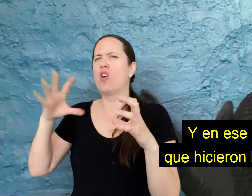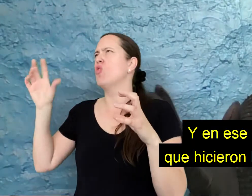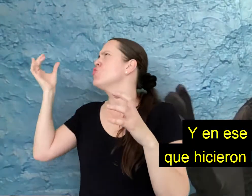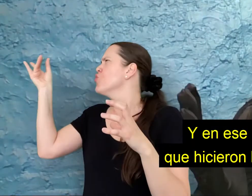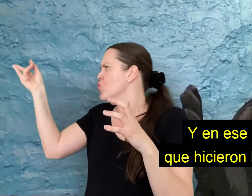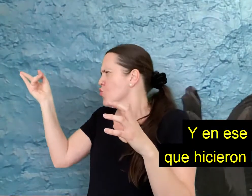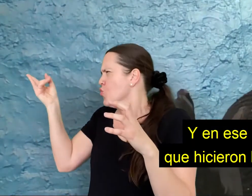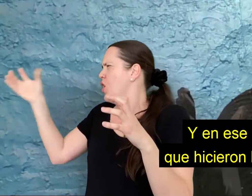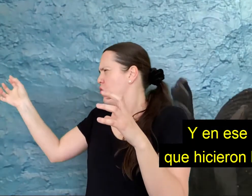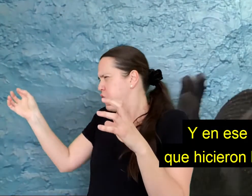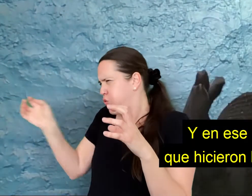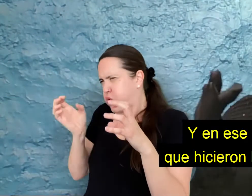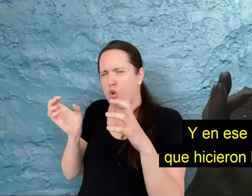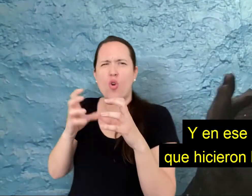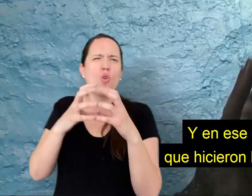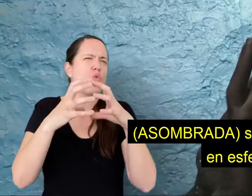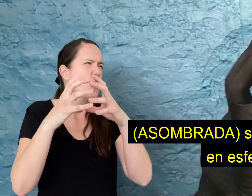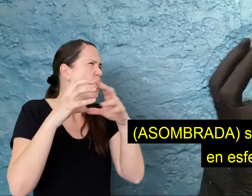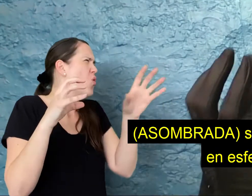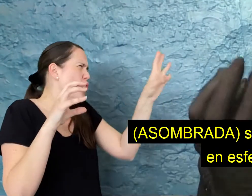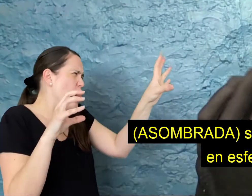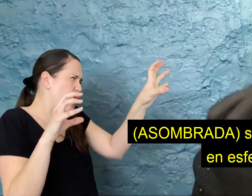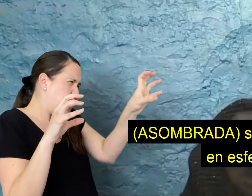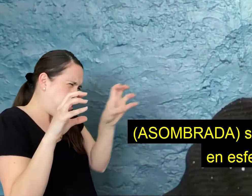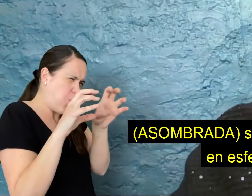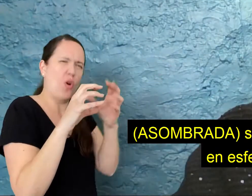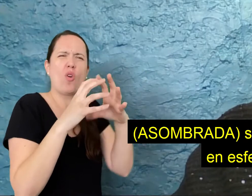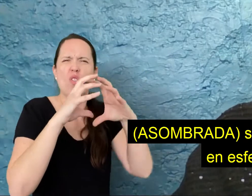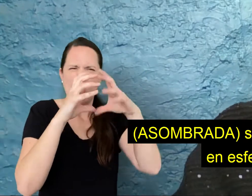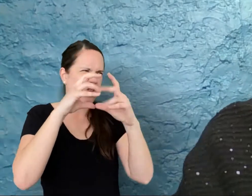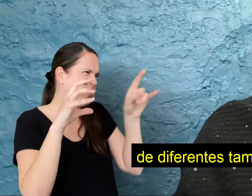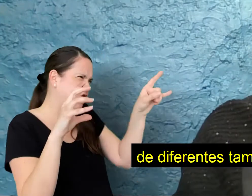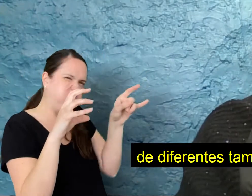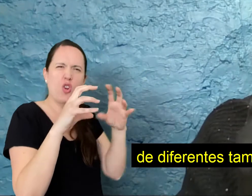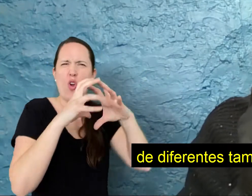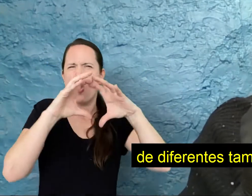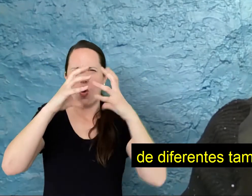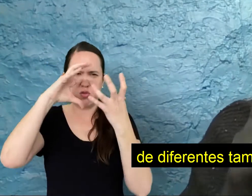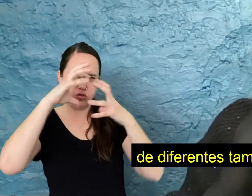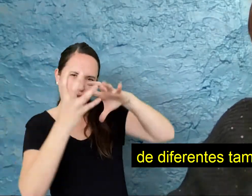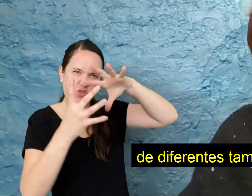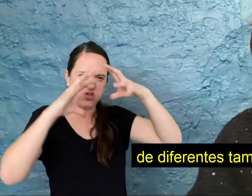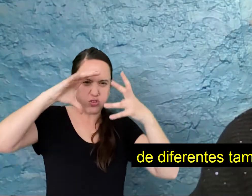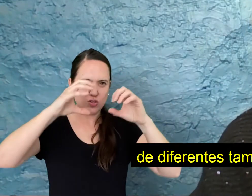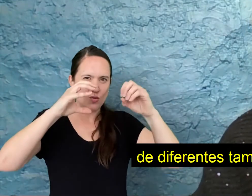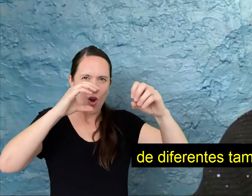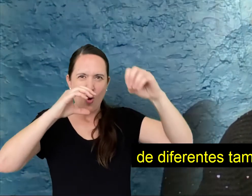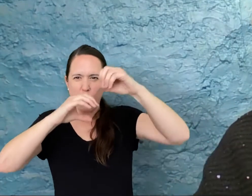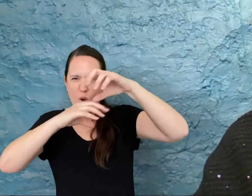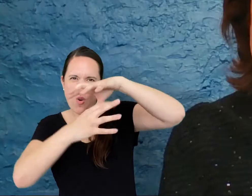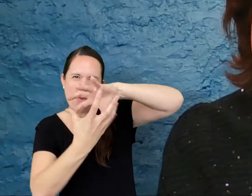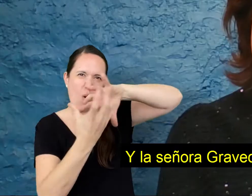en ese camino que hicieron las piedras, se transformaron en esferas de diferentes tamaños y colores.